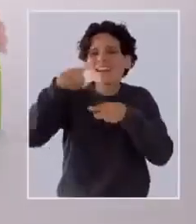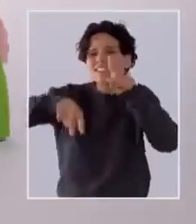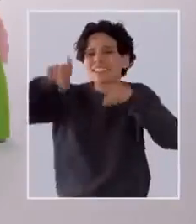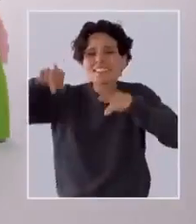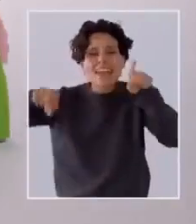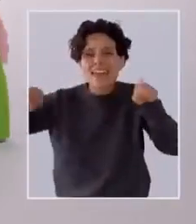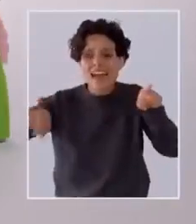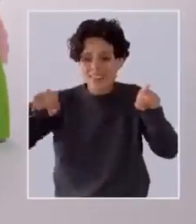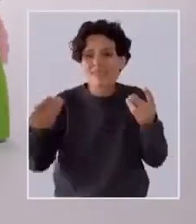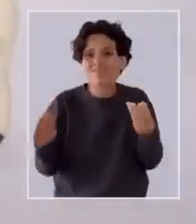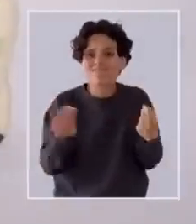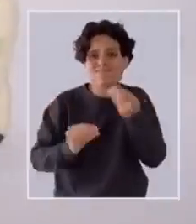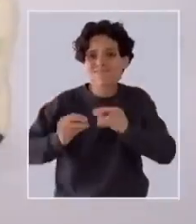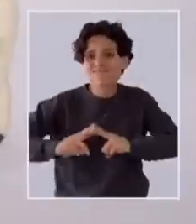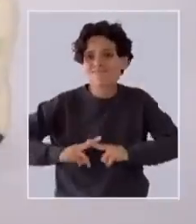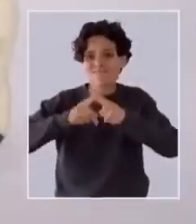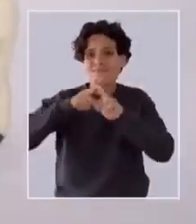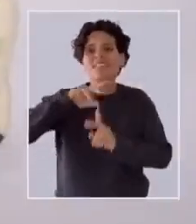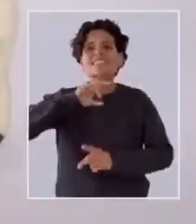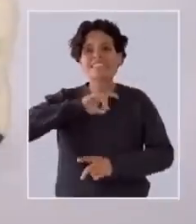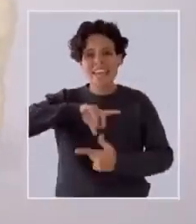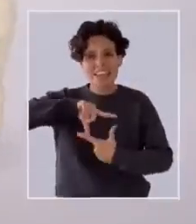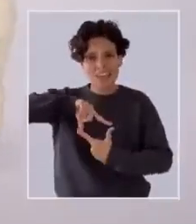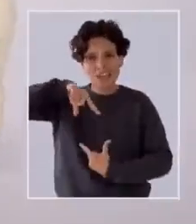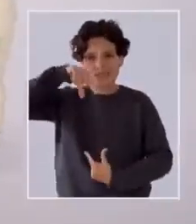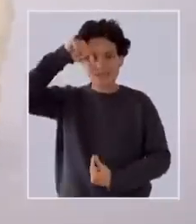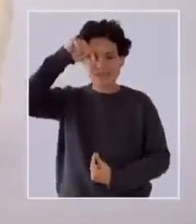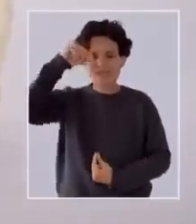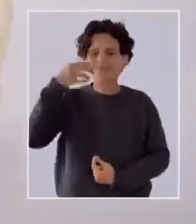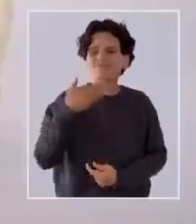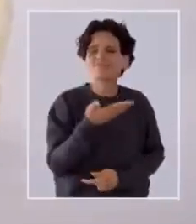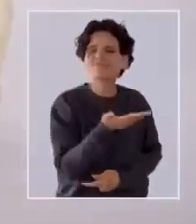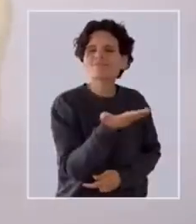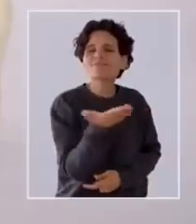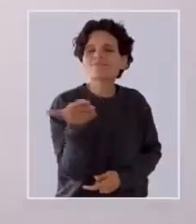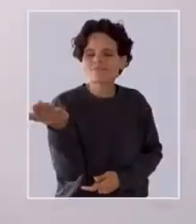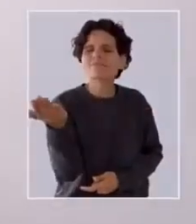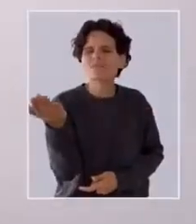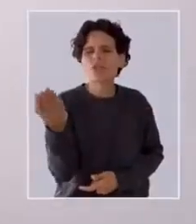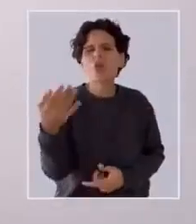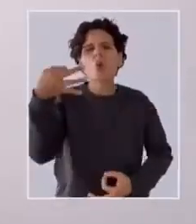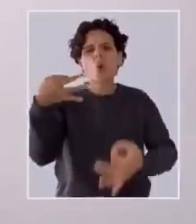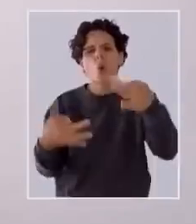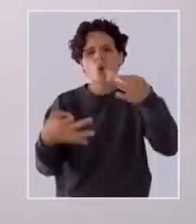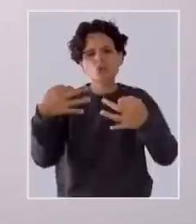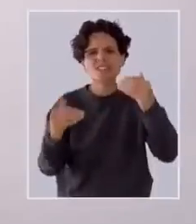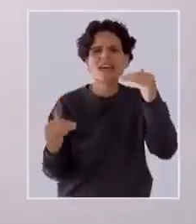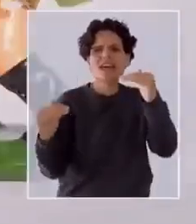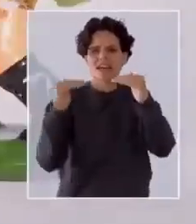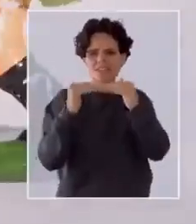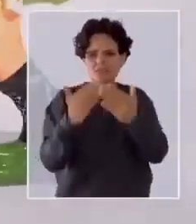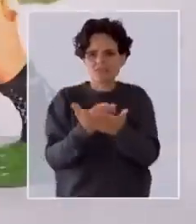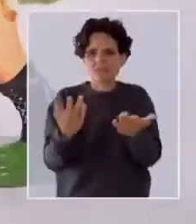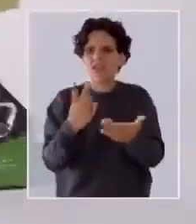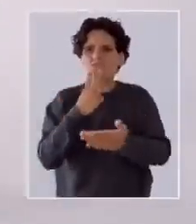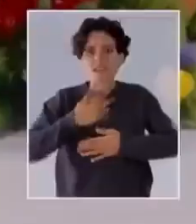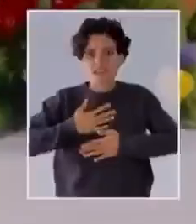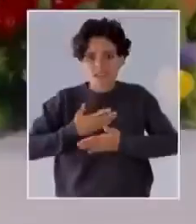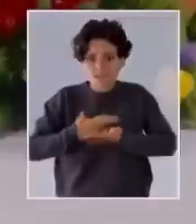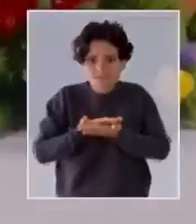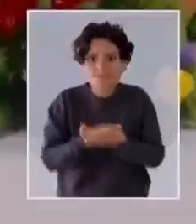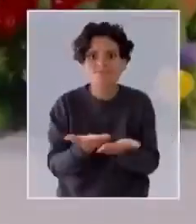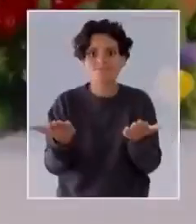su diversidad. Llegó el momento de que toda esa diversidad reciba la justicia que merece, la calidad de vida que anhela.